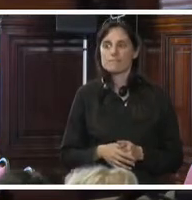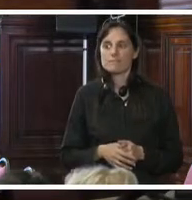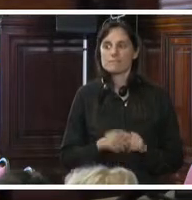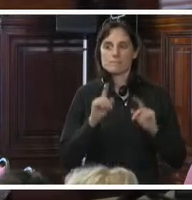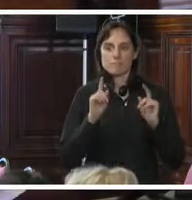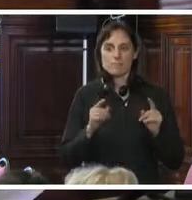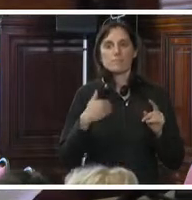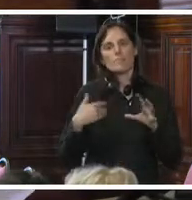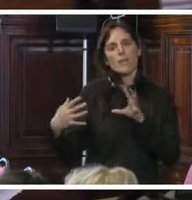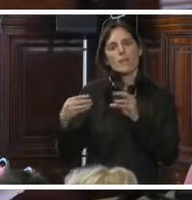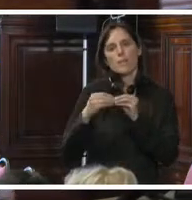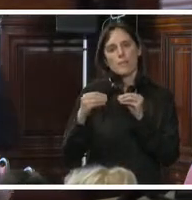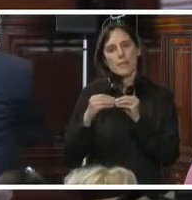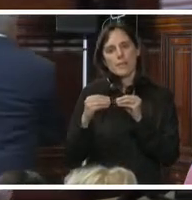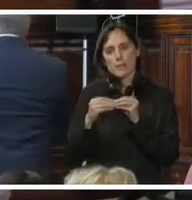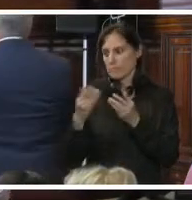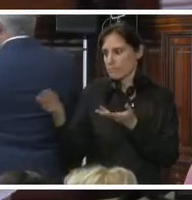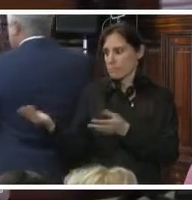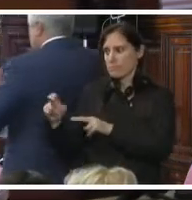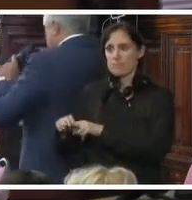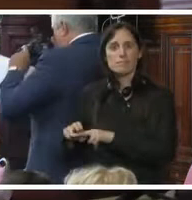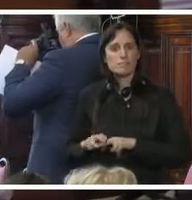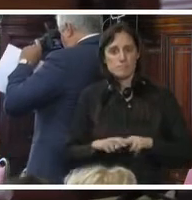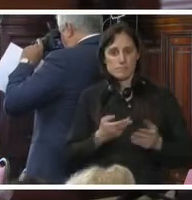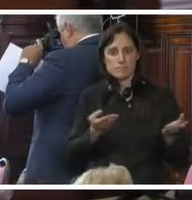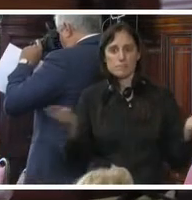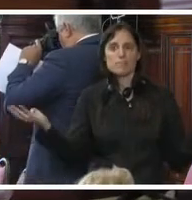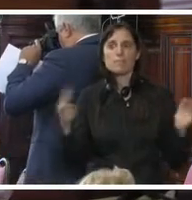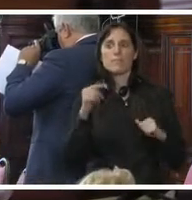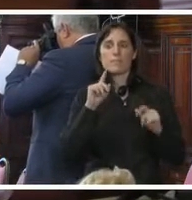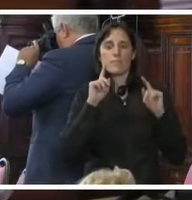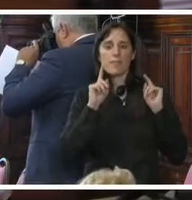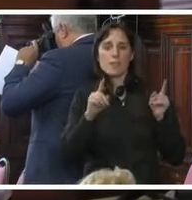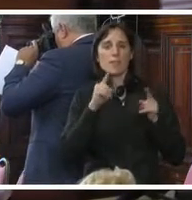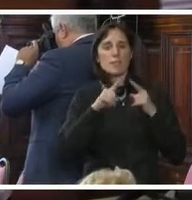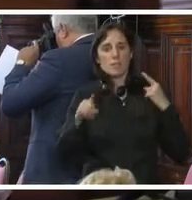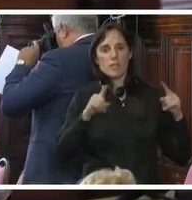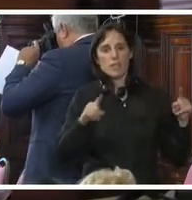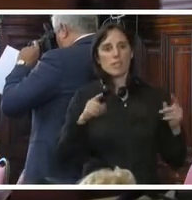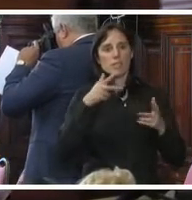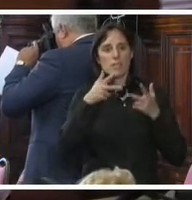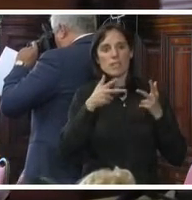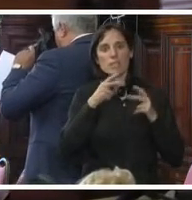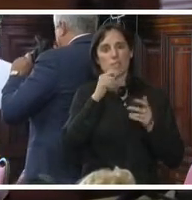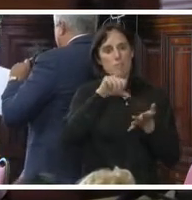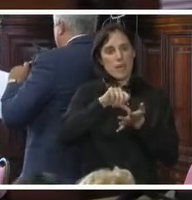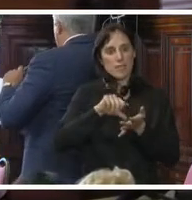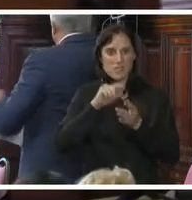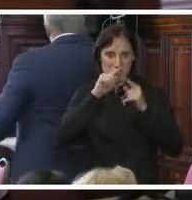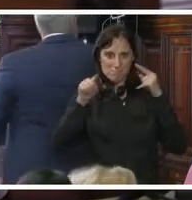Mis compañeros que están aquí, la gran mayoría presentes, representados de los diferentes capítulos en los diferentes países